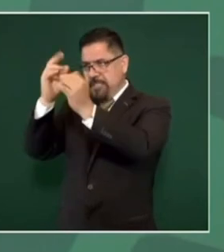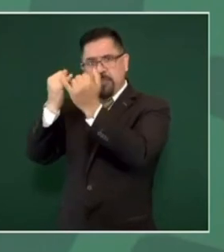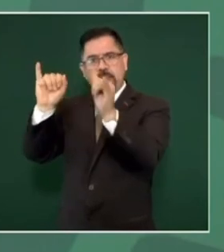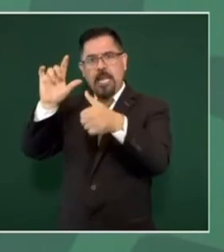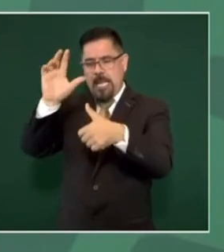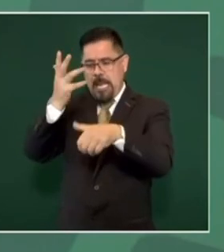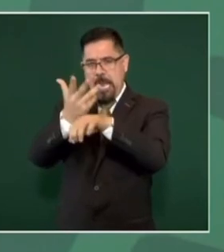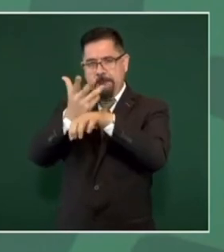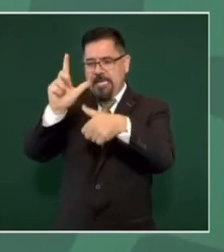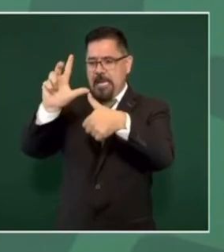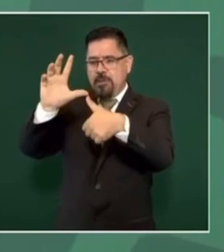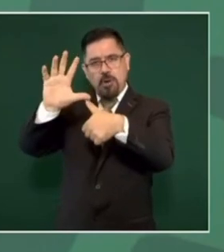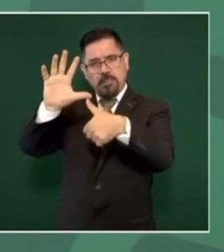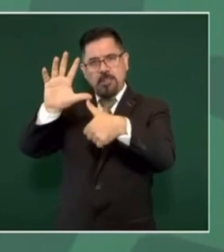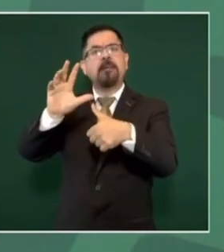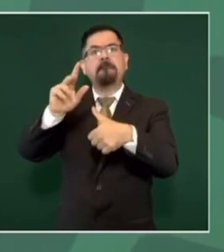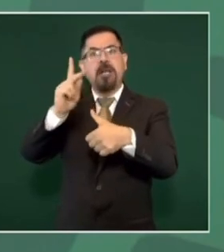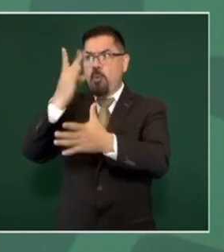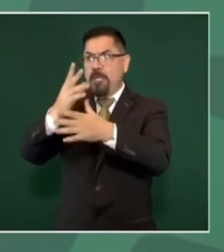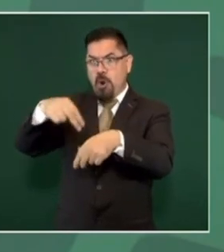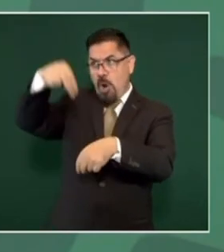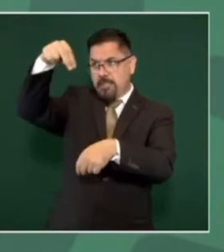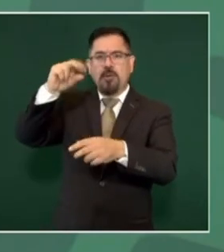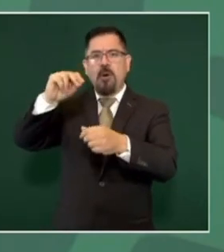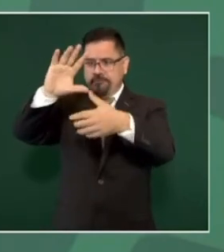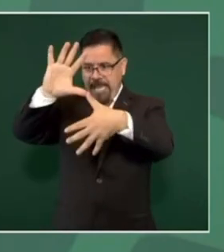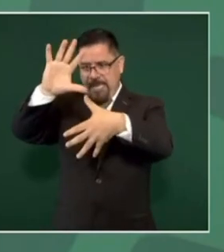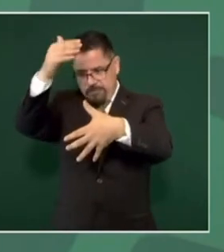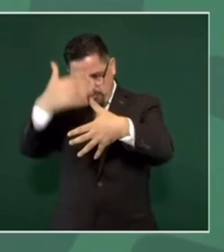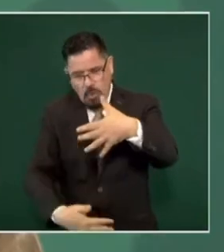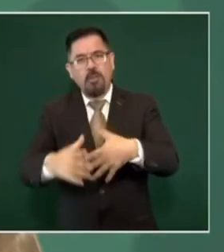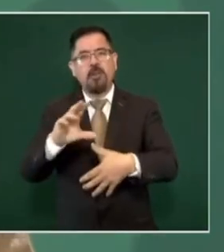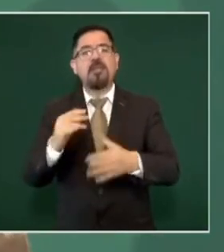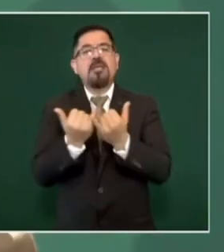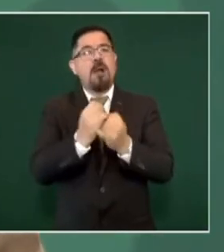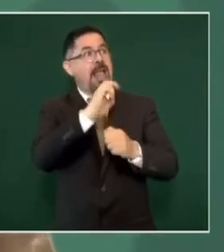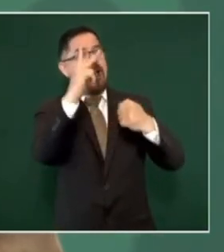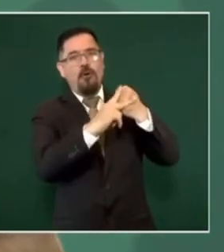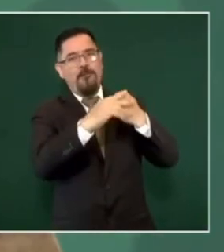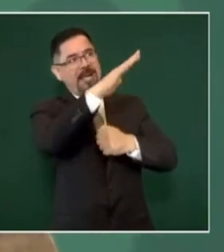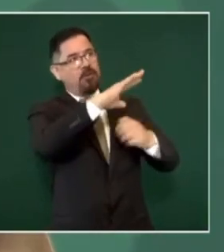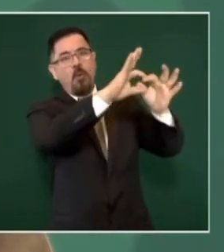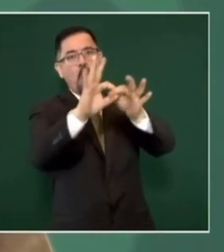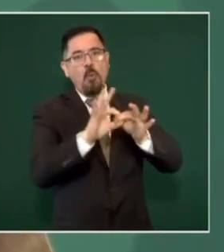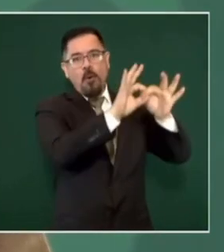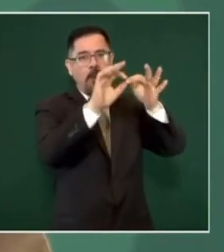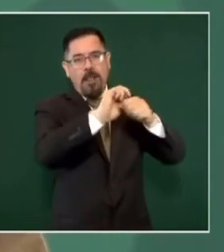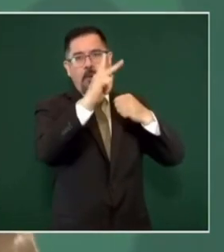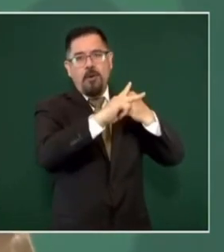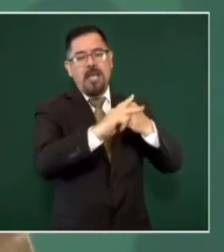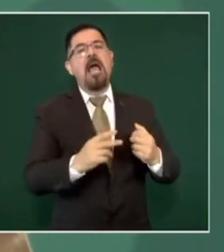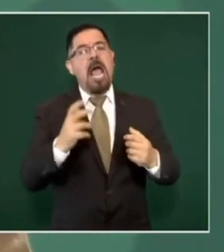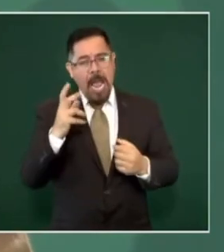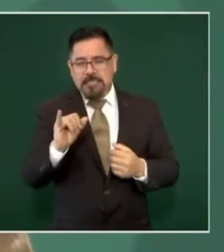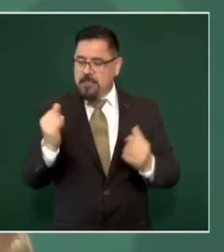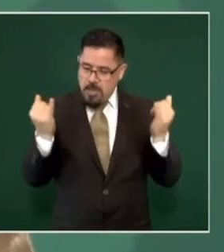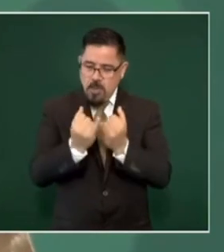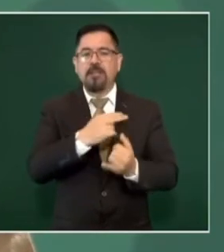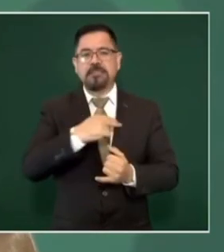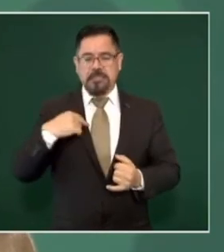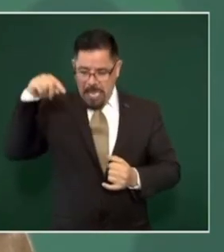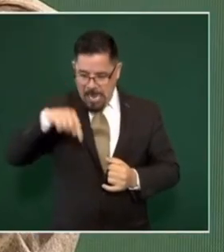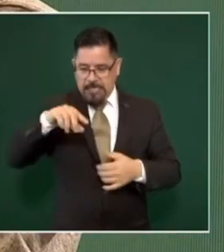América del Norte, sino en toda América. Así como se creó la comunidad europea y luego se convirtió en unión europea, así necesitamos crear